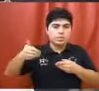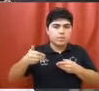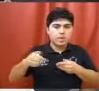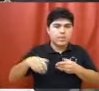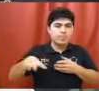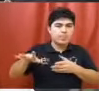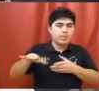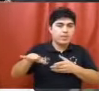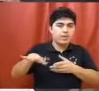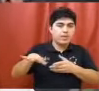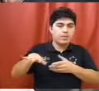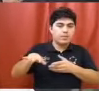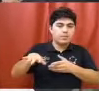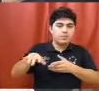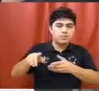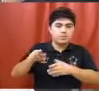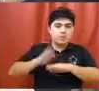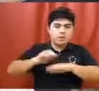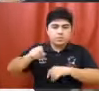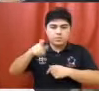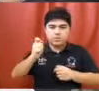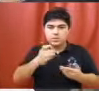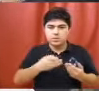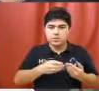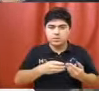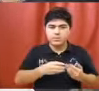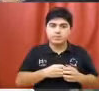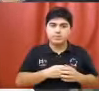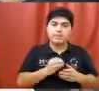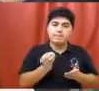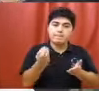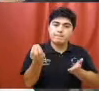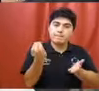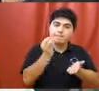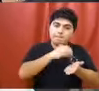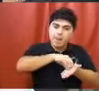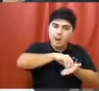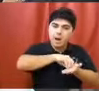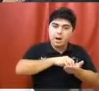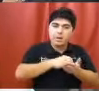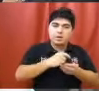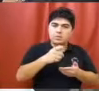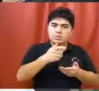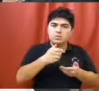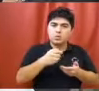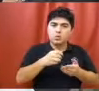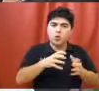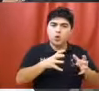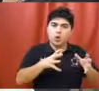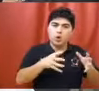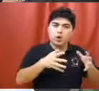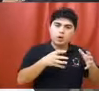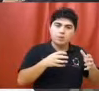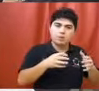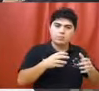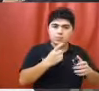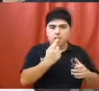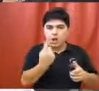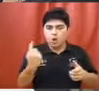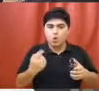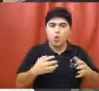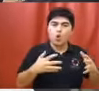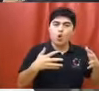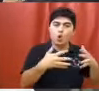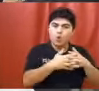área de contralor correspondiente. Además, en forma alternativa o conjunta, la cláusura de